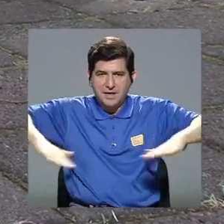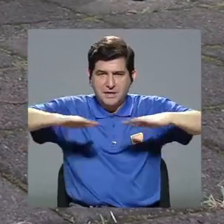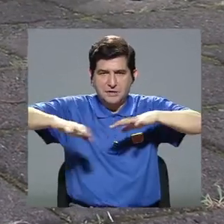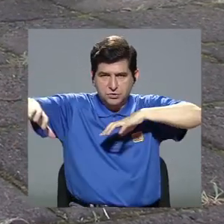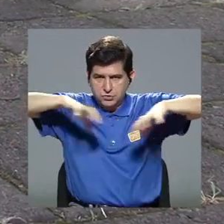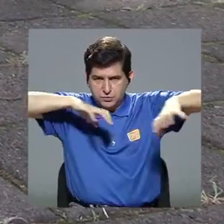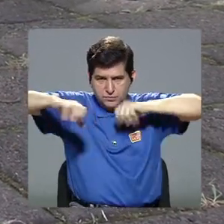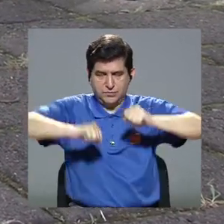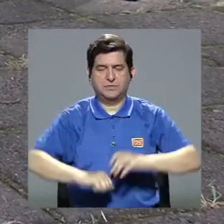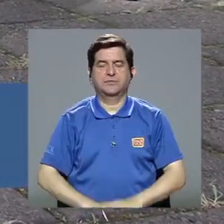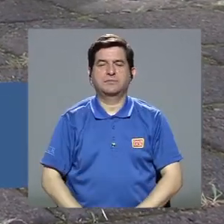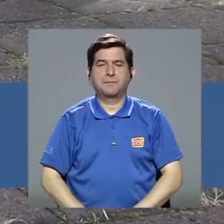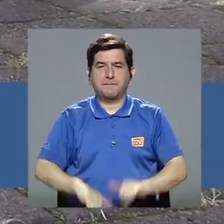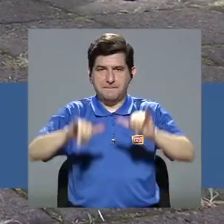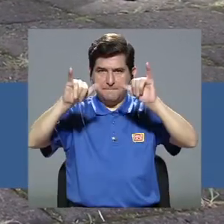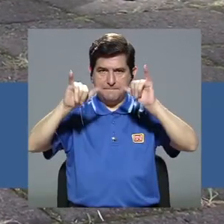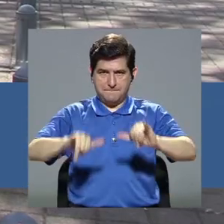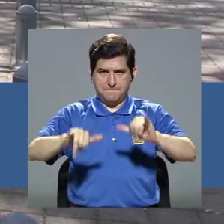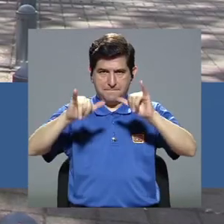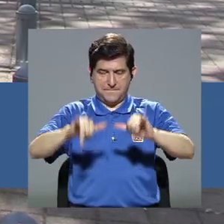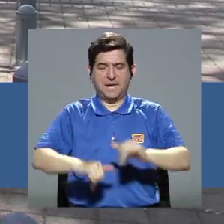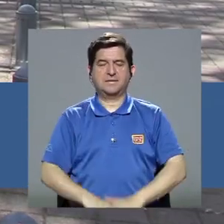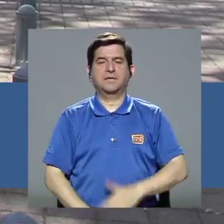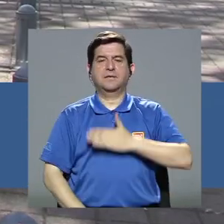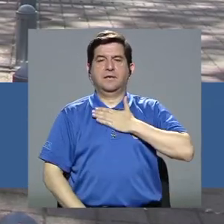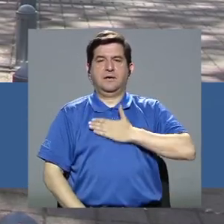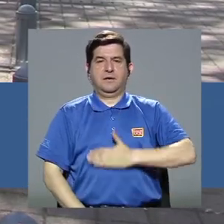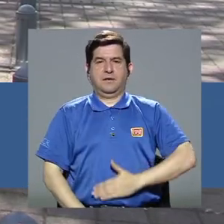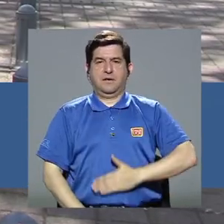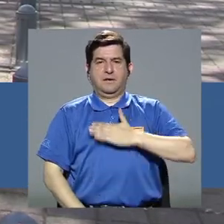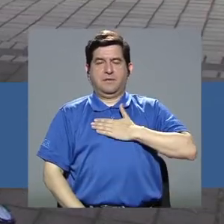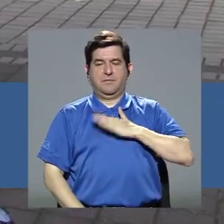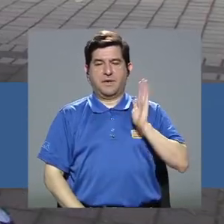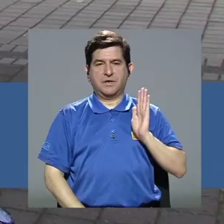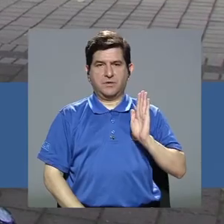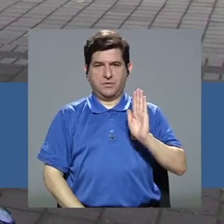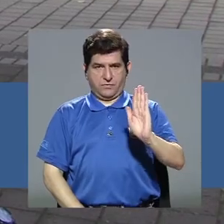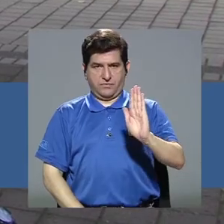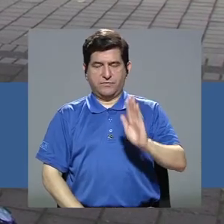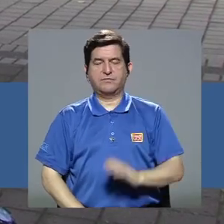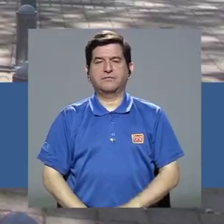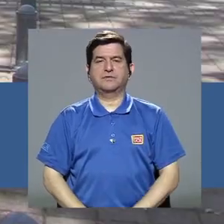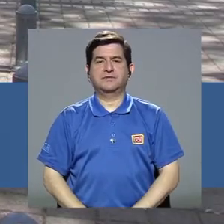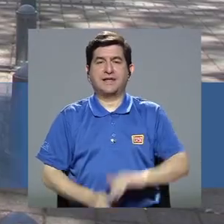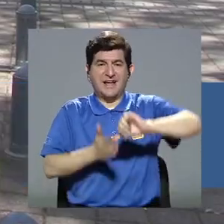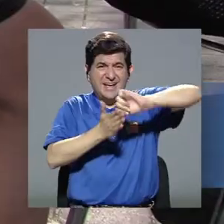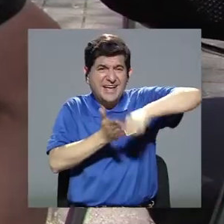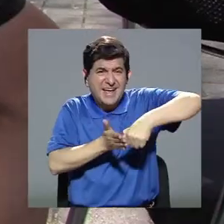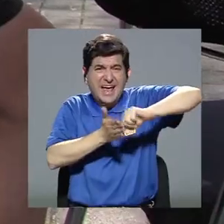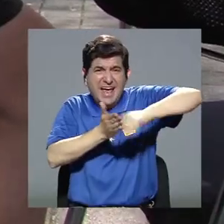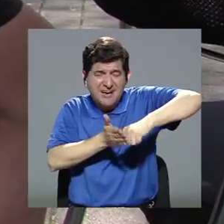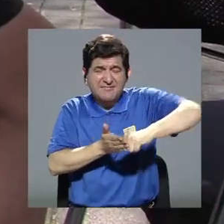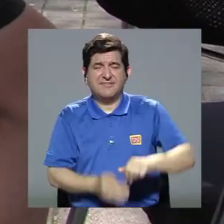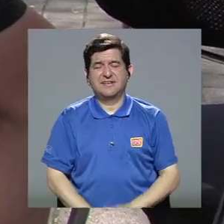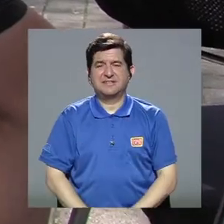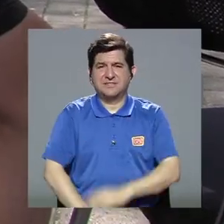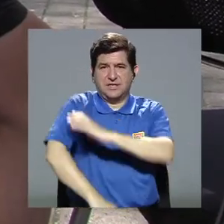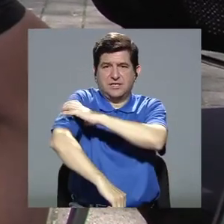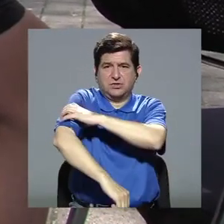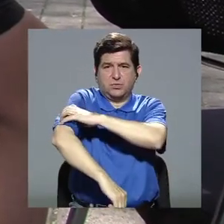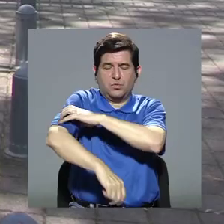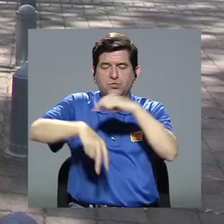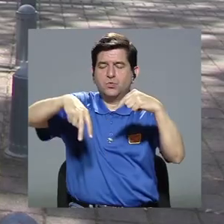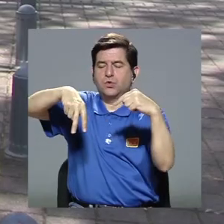de movimiento y aquí mantenemos la posición del pecho amplio hacia el frente, el énfasis del ejercicio es para los